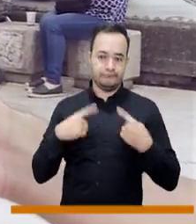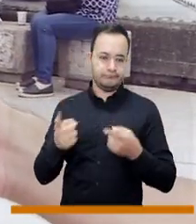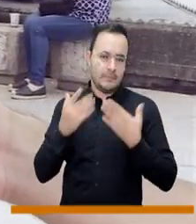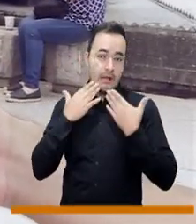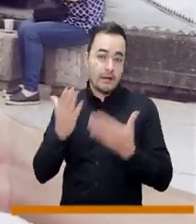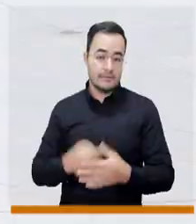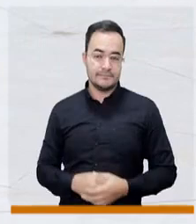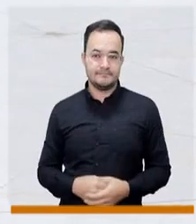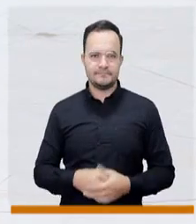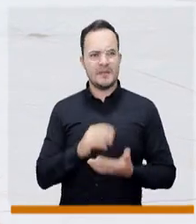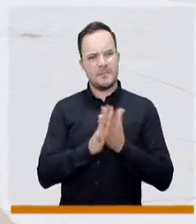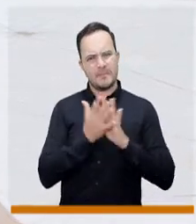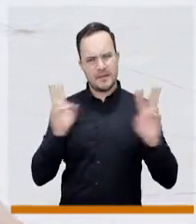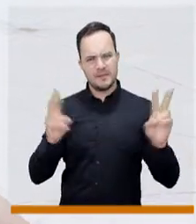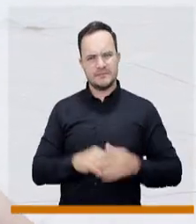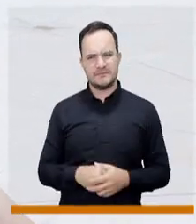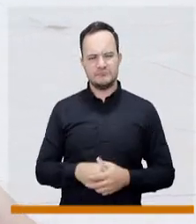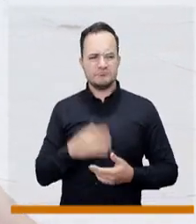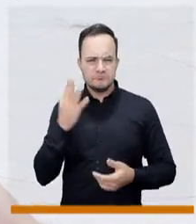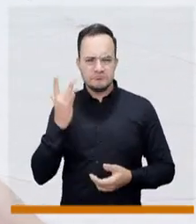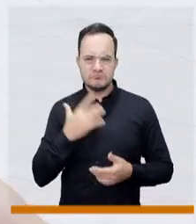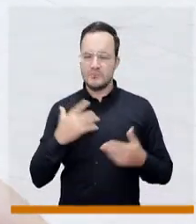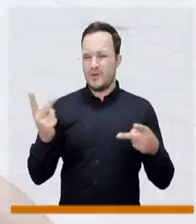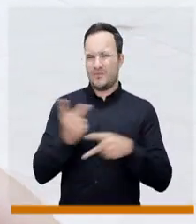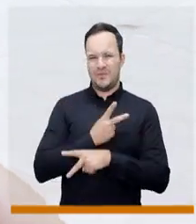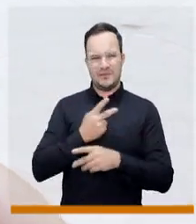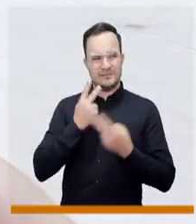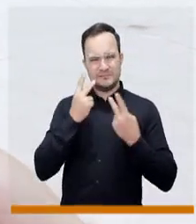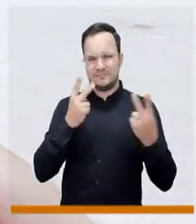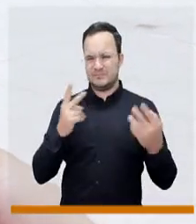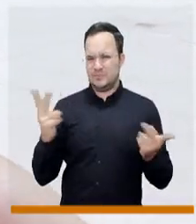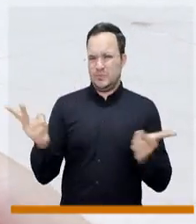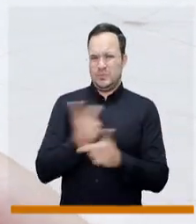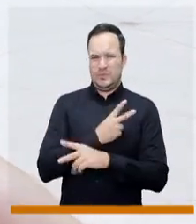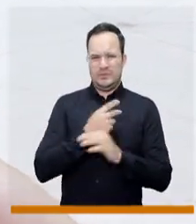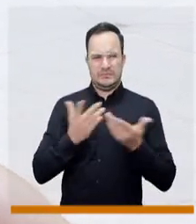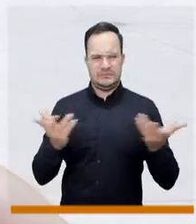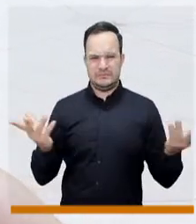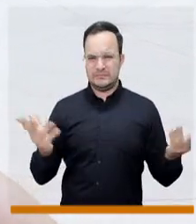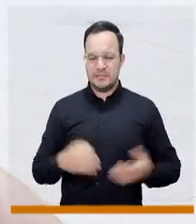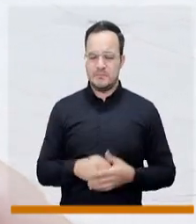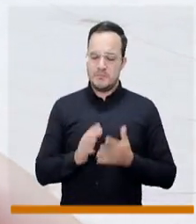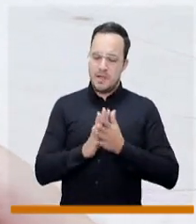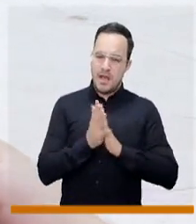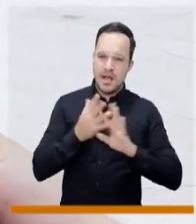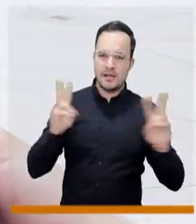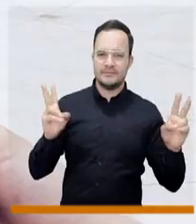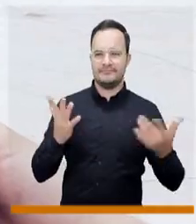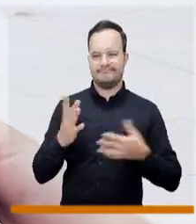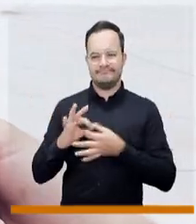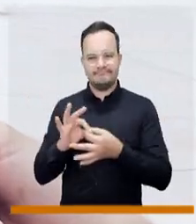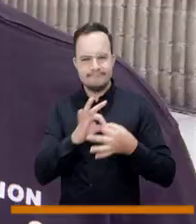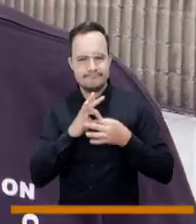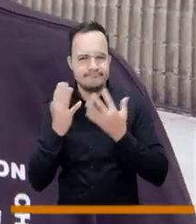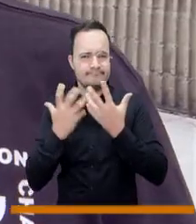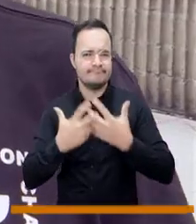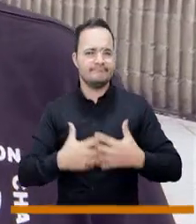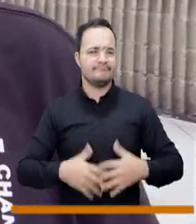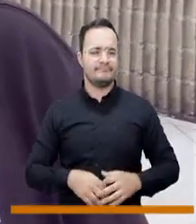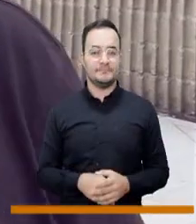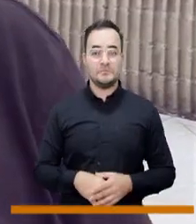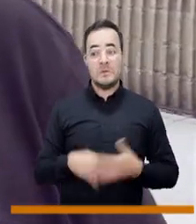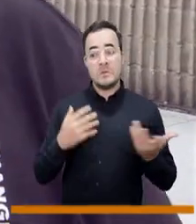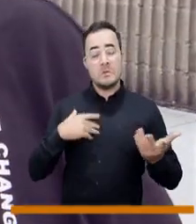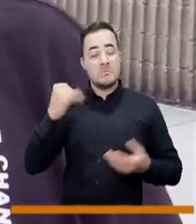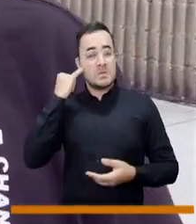Medellín a nosotros. Paz. ¿Por qué? Porque hay mucha violencia. Paz y armonía. De pronto